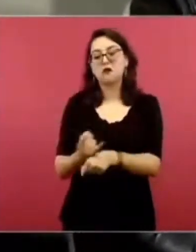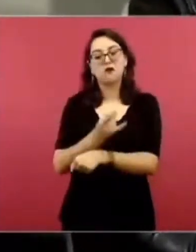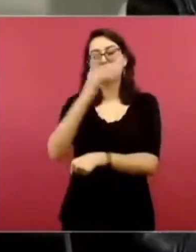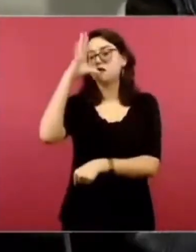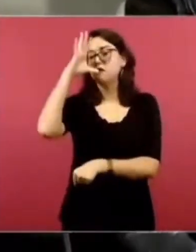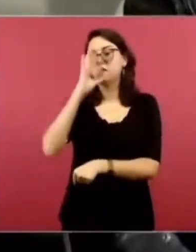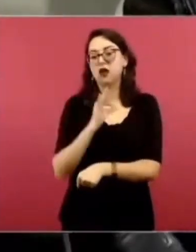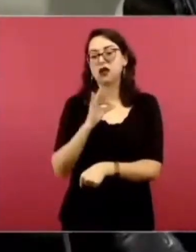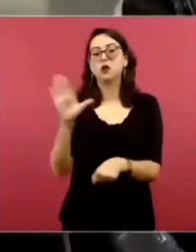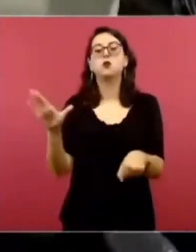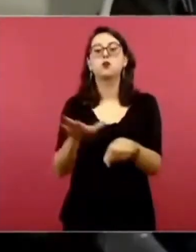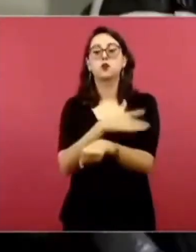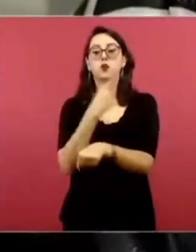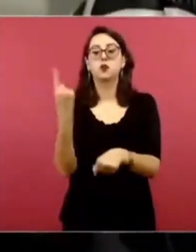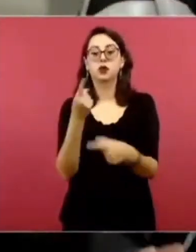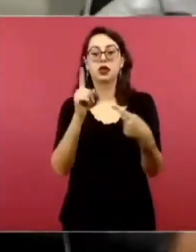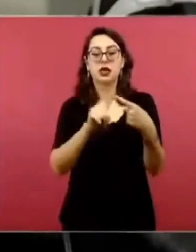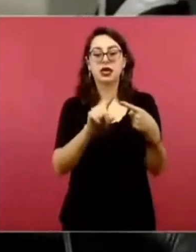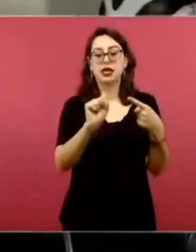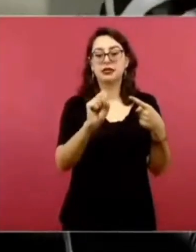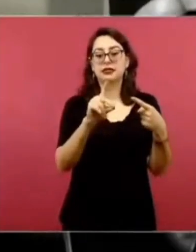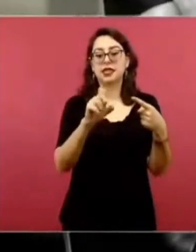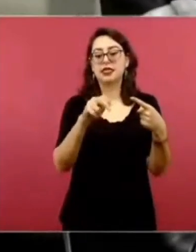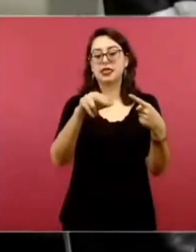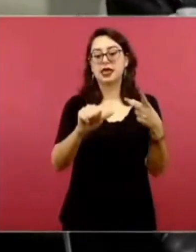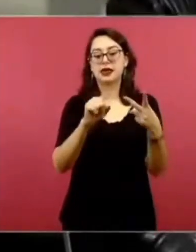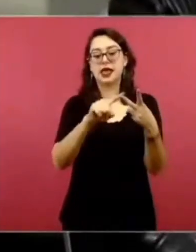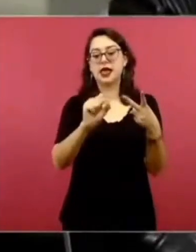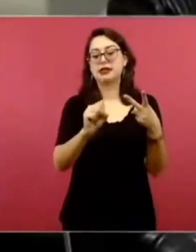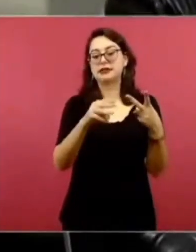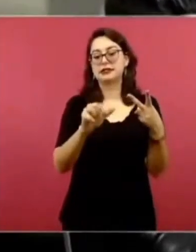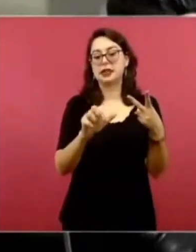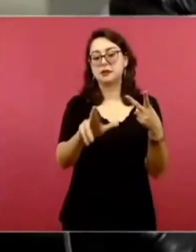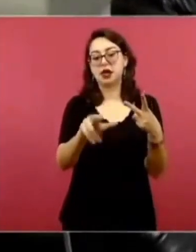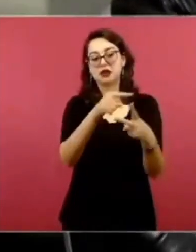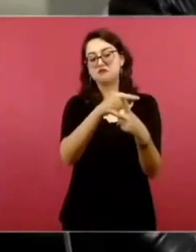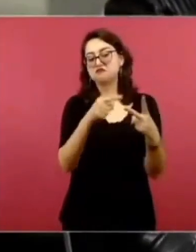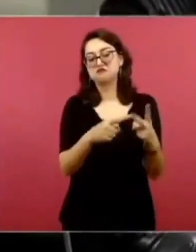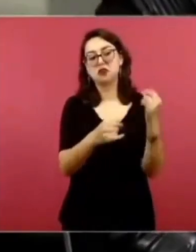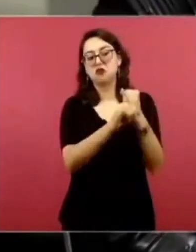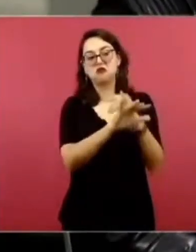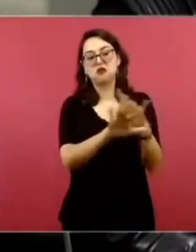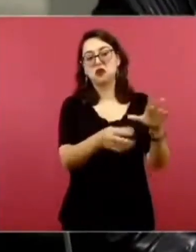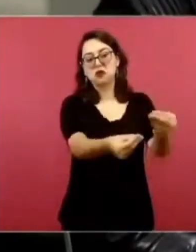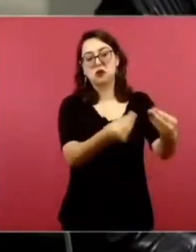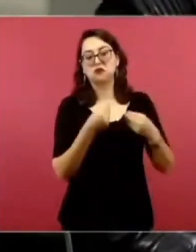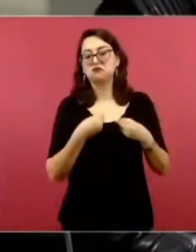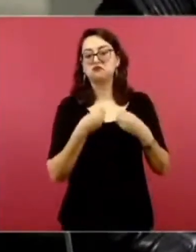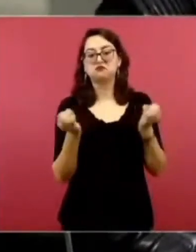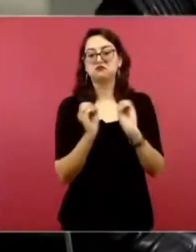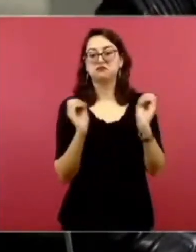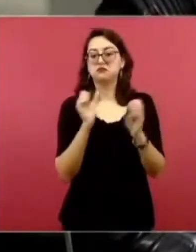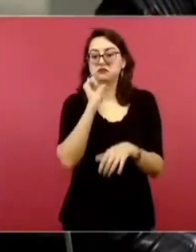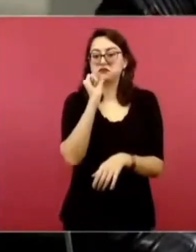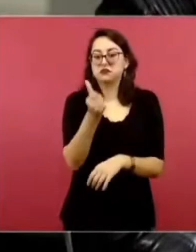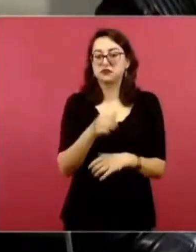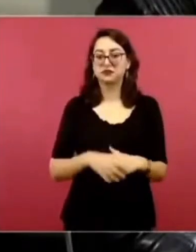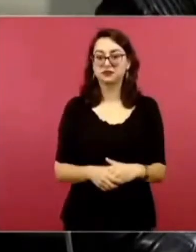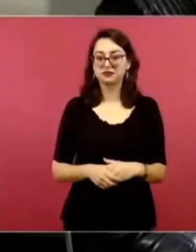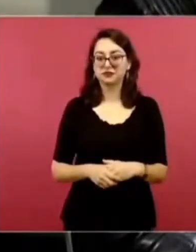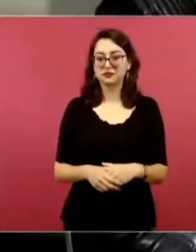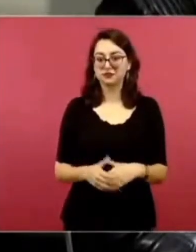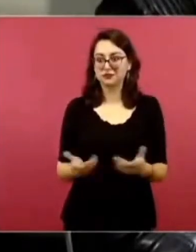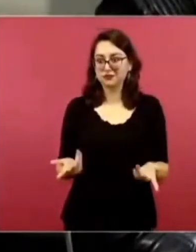Armadas, pues no abrieron los expedientes, no dieron acceso a esta información. Es preguntarle ¿qué va a pasar con esto? Fue el último